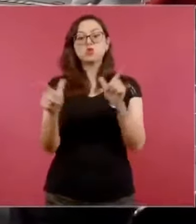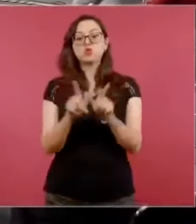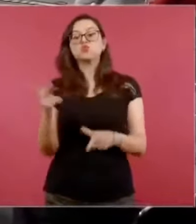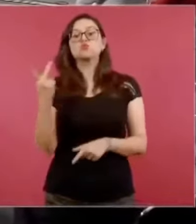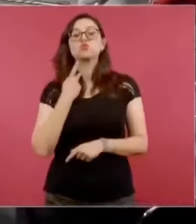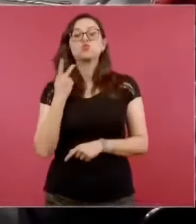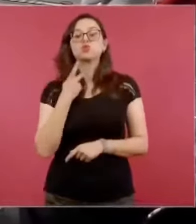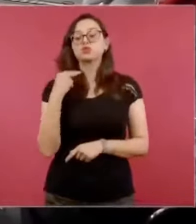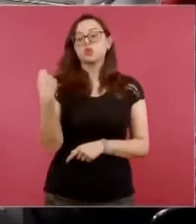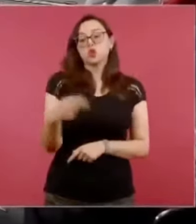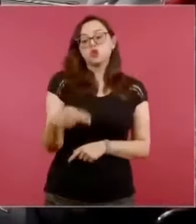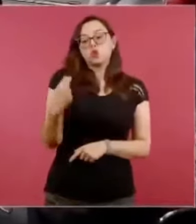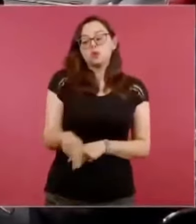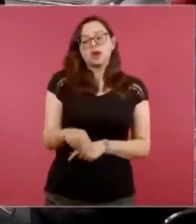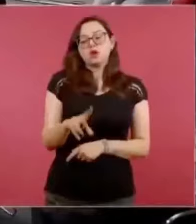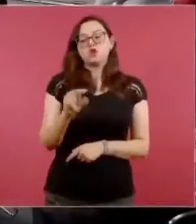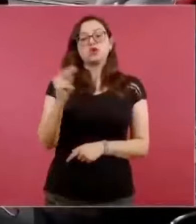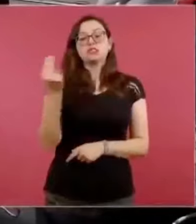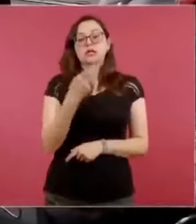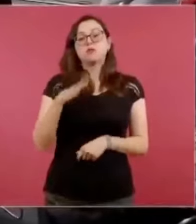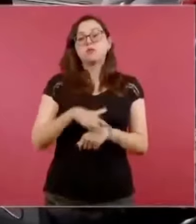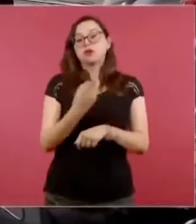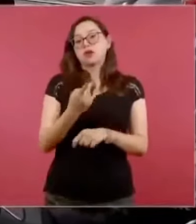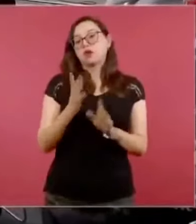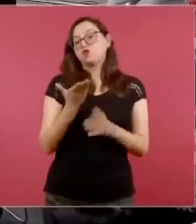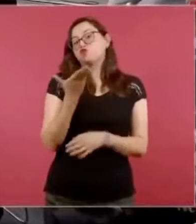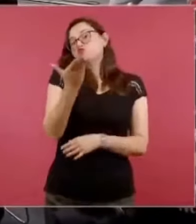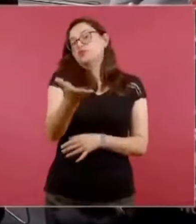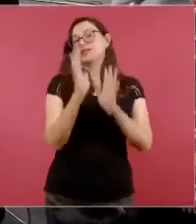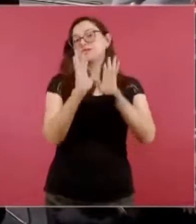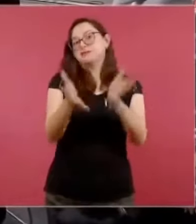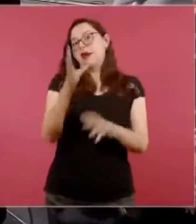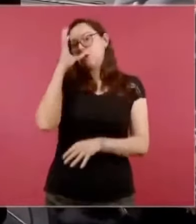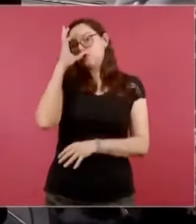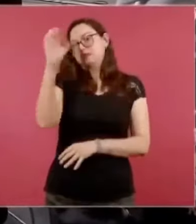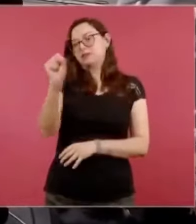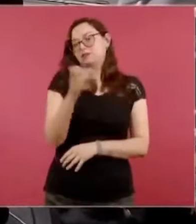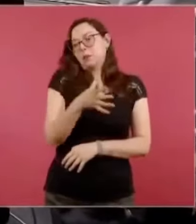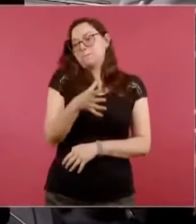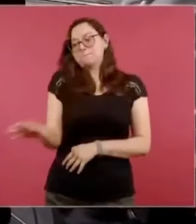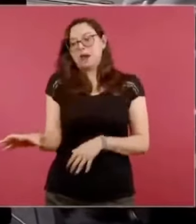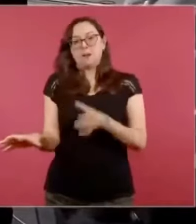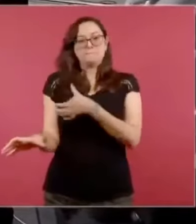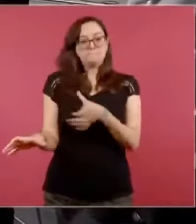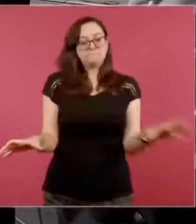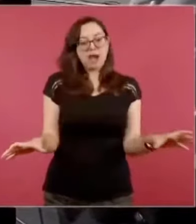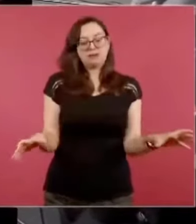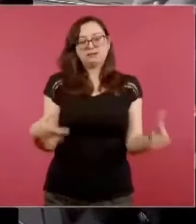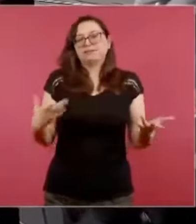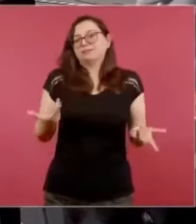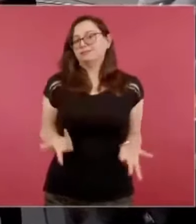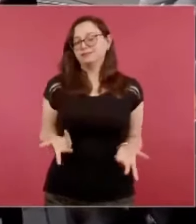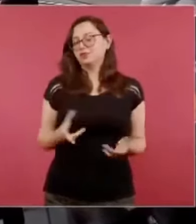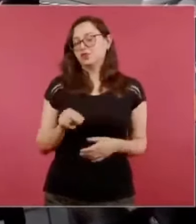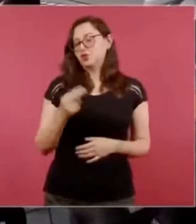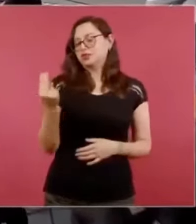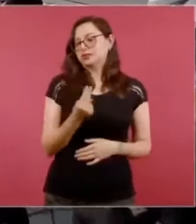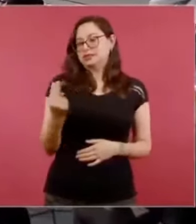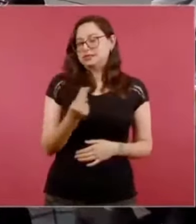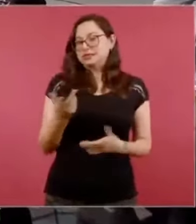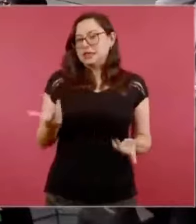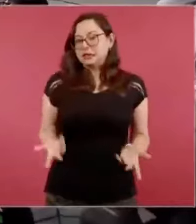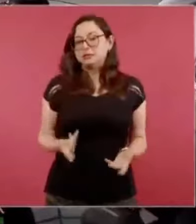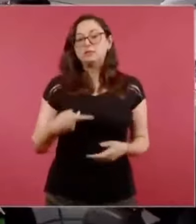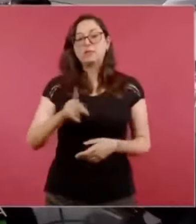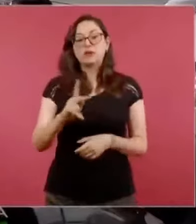colocados en uno de estos dos conceptos. Sin embargo, presidente, yo le quisiera preguntar, aún sabiendo lo que marca la ley en cuestión electoral, los lineamientos